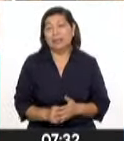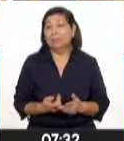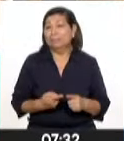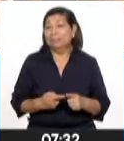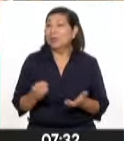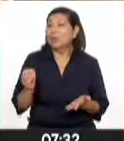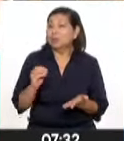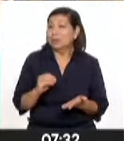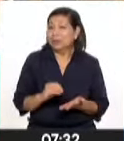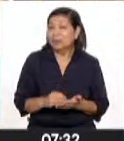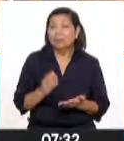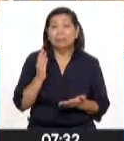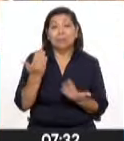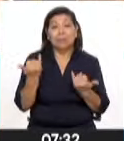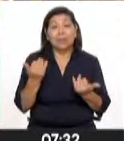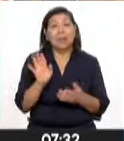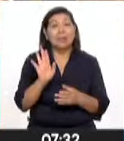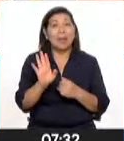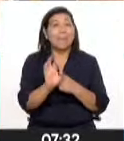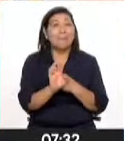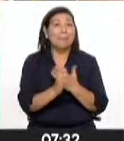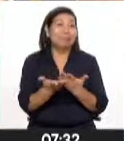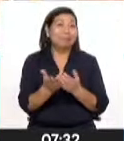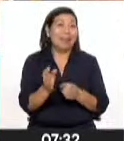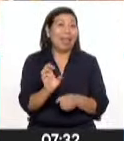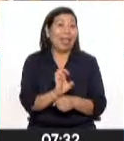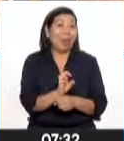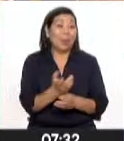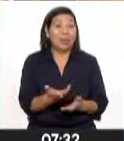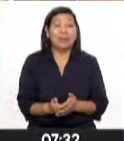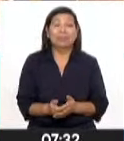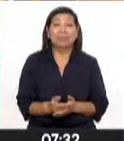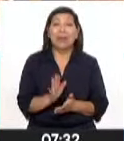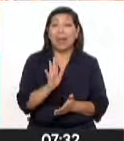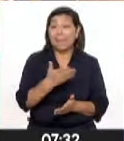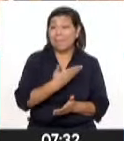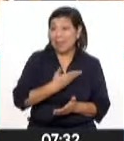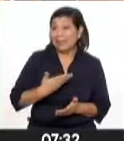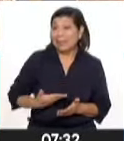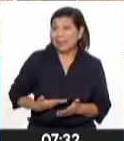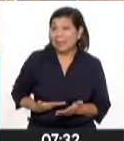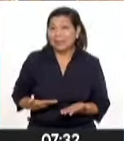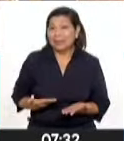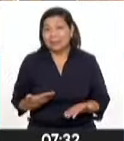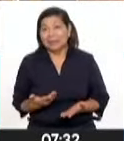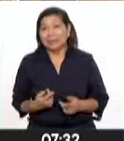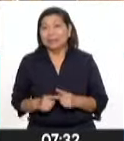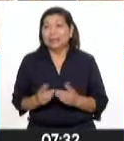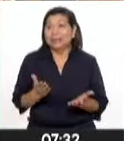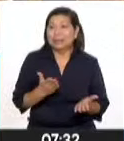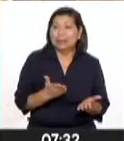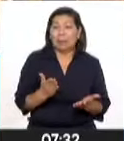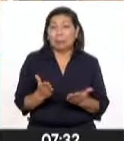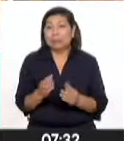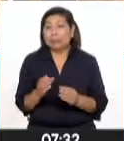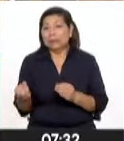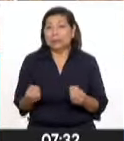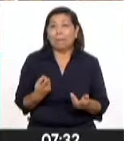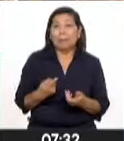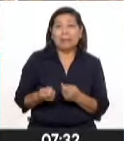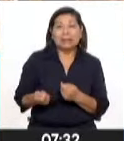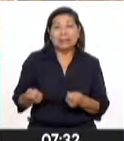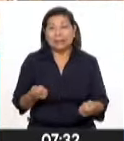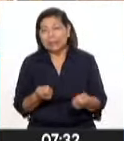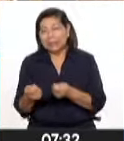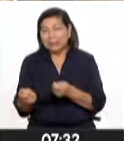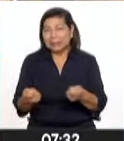nuevamente se ha impuesto en Ecuador y Rafael Correa ha estado dominando estas fichas para que